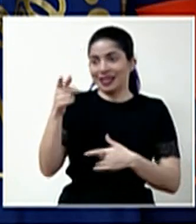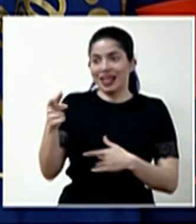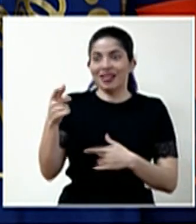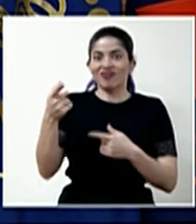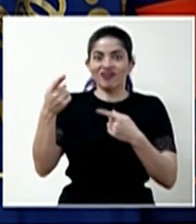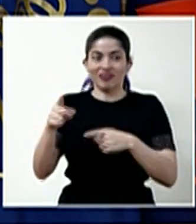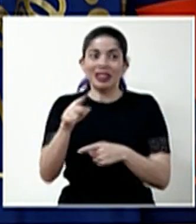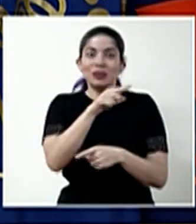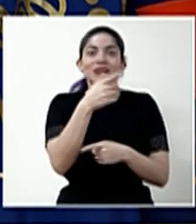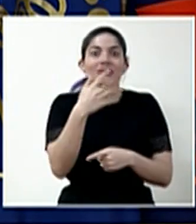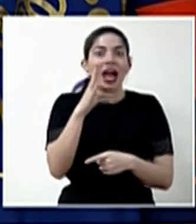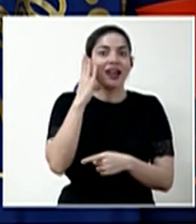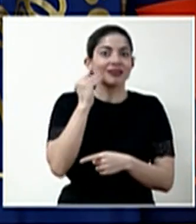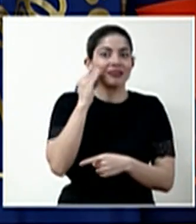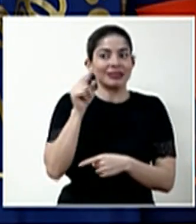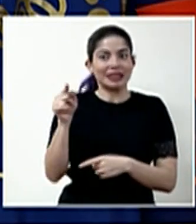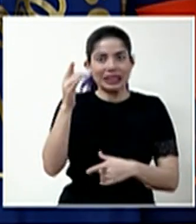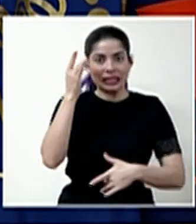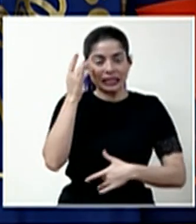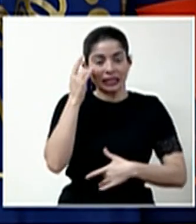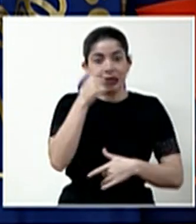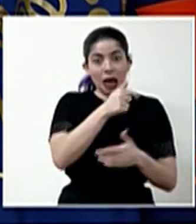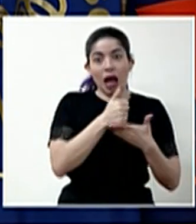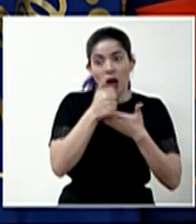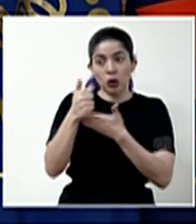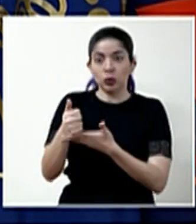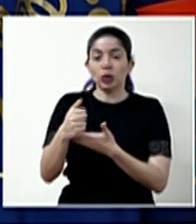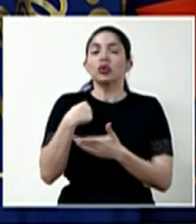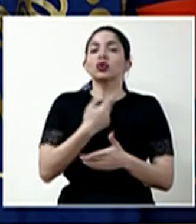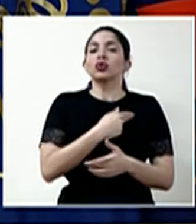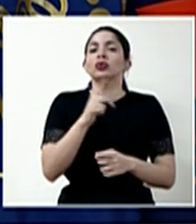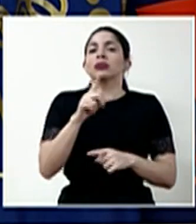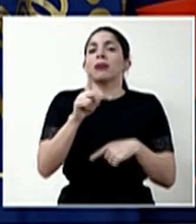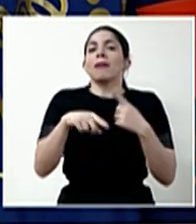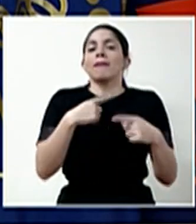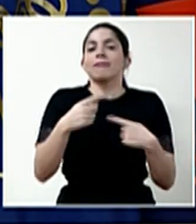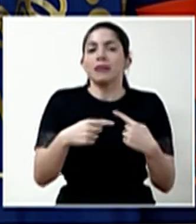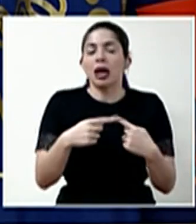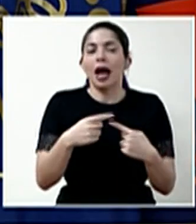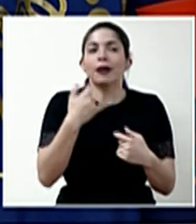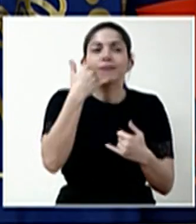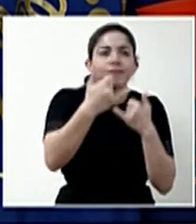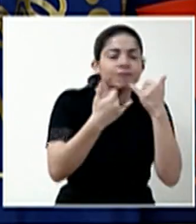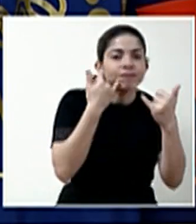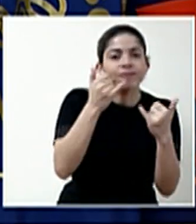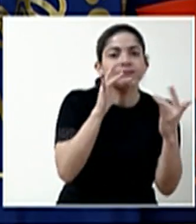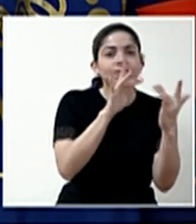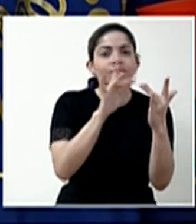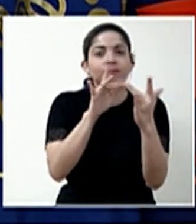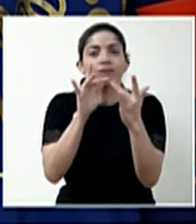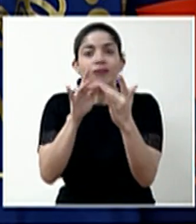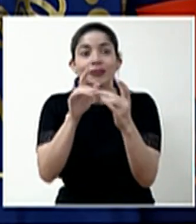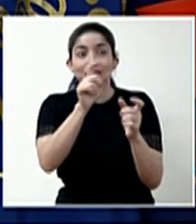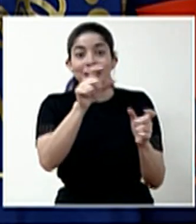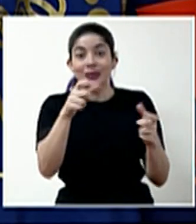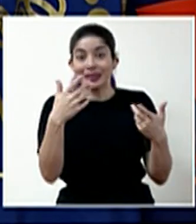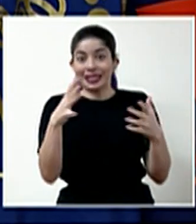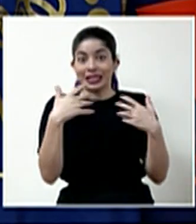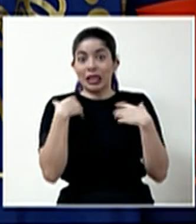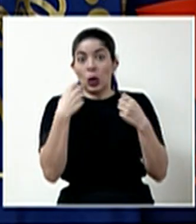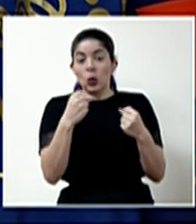lo que ustedes ya pasaron, estaremos comunicándonos con estos pacientes recuperados para